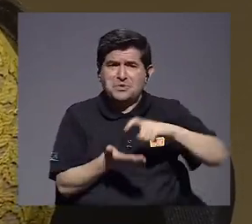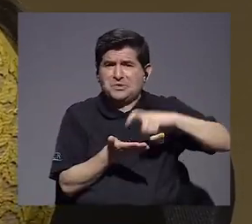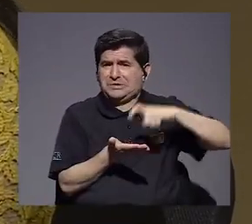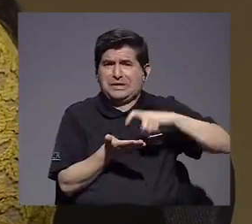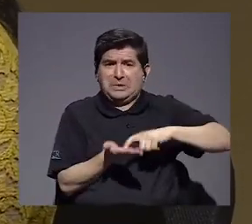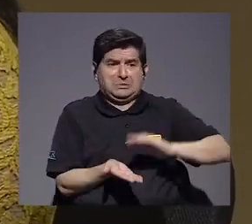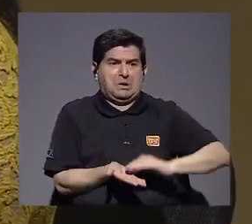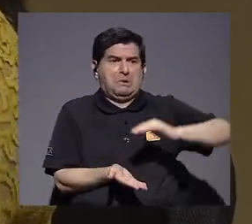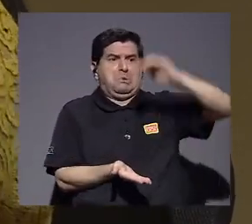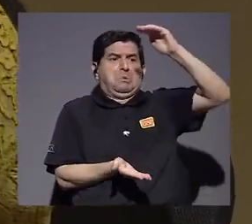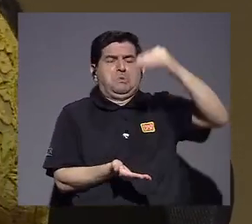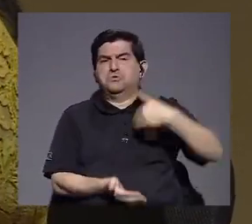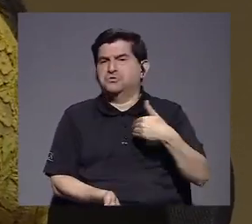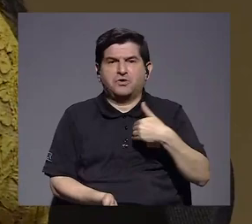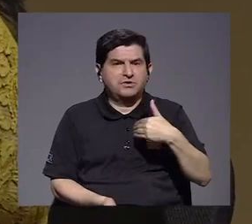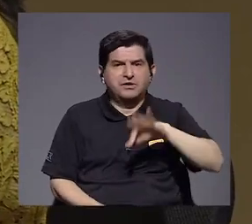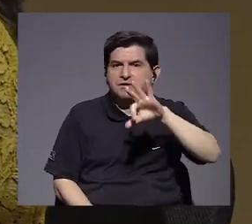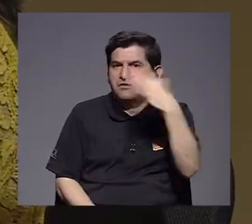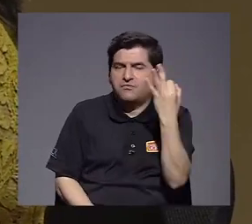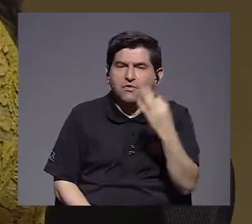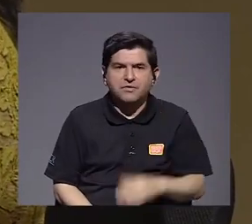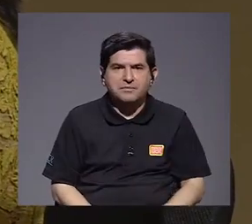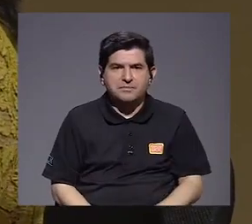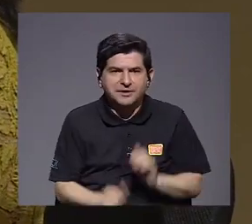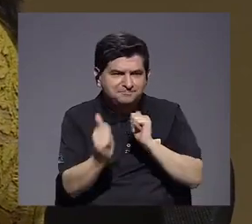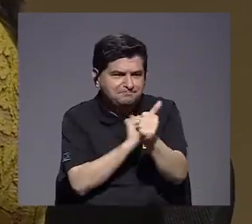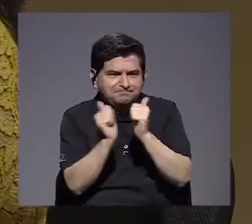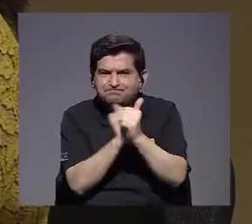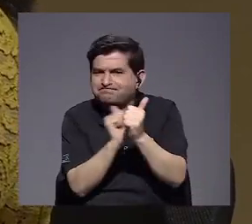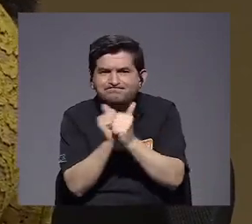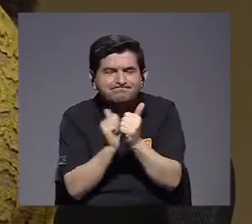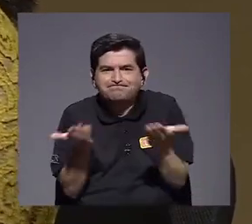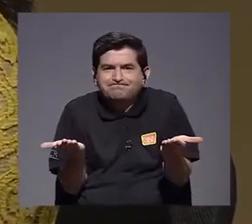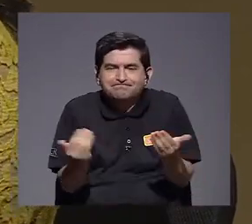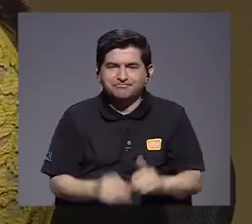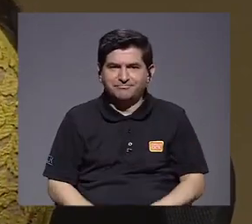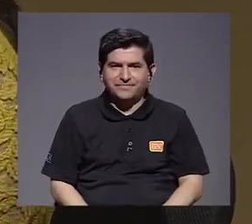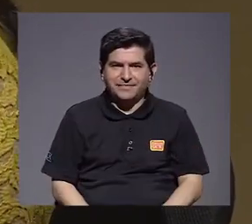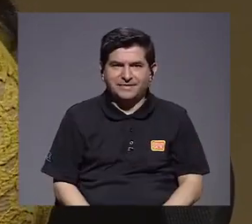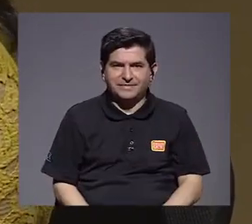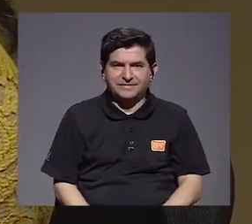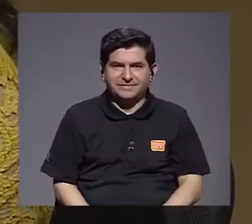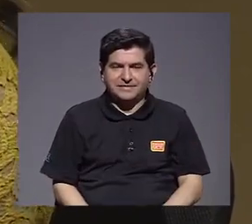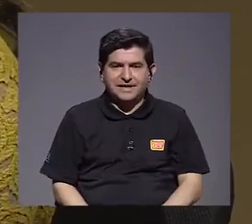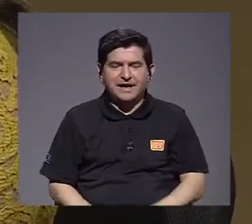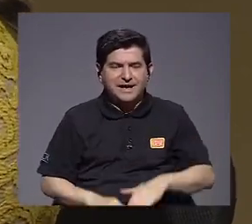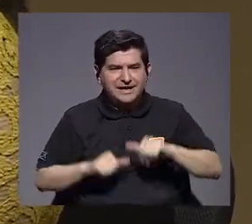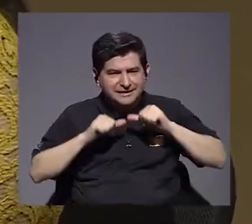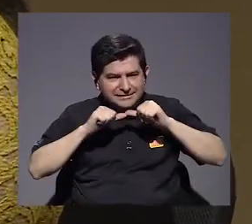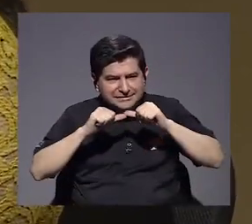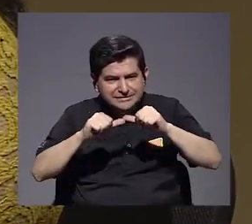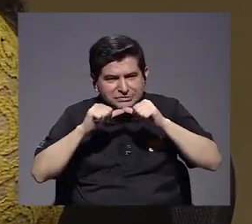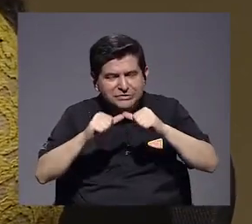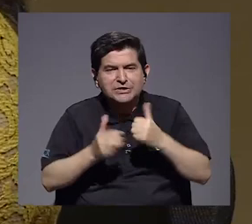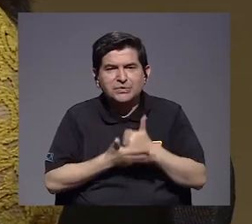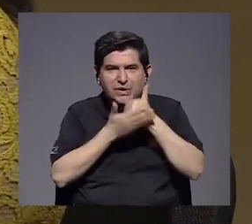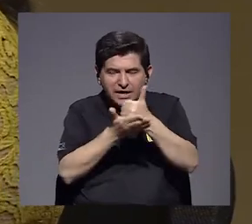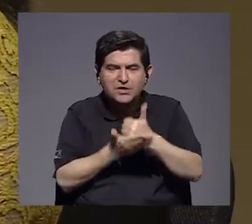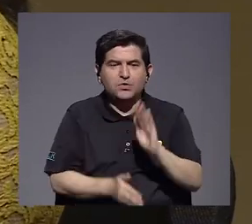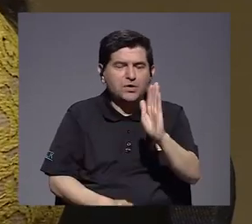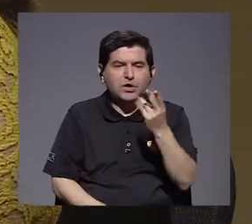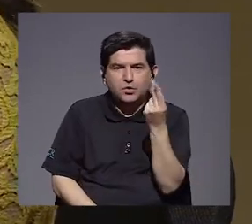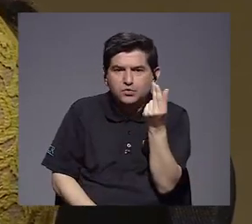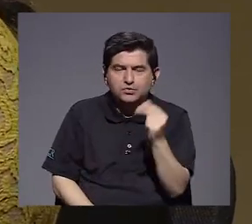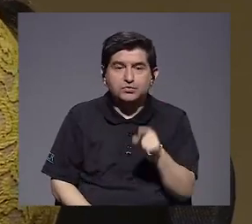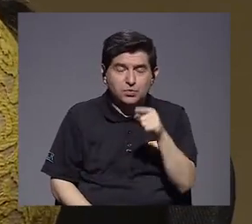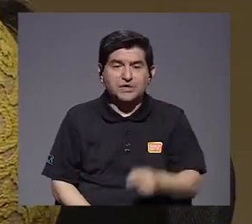endeudamiento que sabemos, no tiene cómo salir adelante con otros, un empujón en relación con su flujo